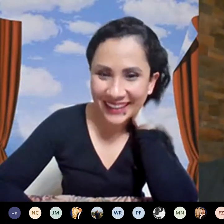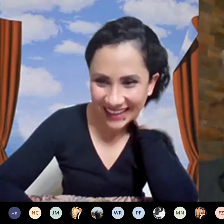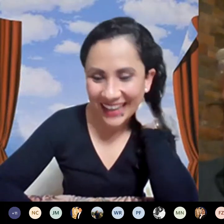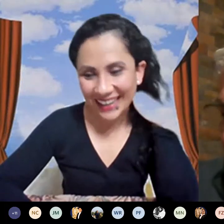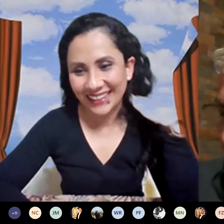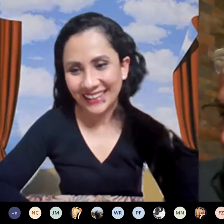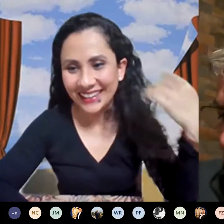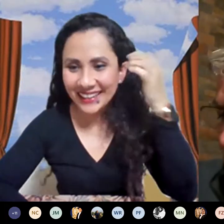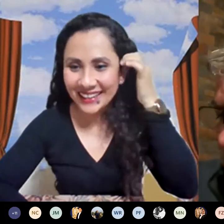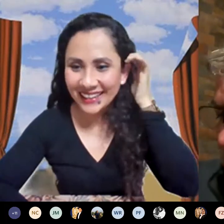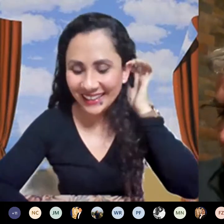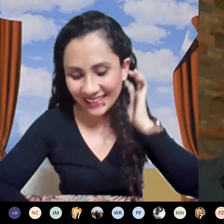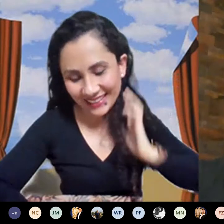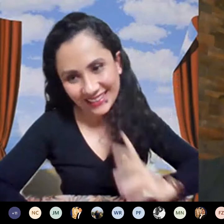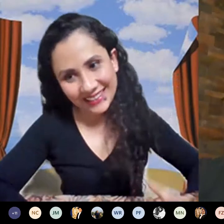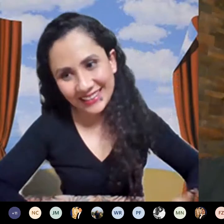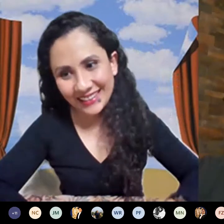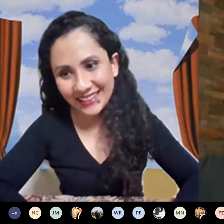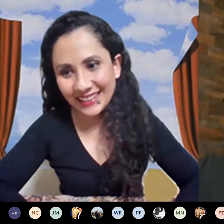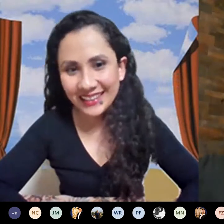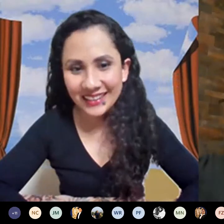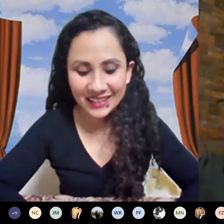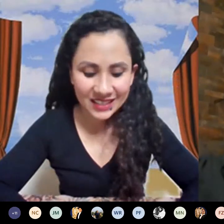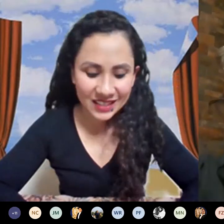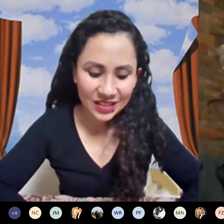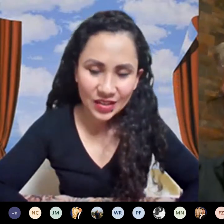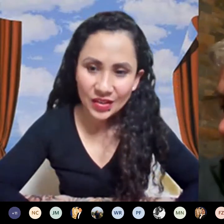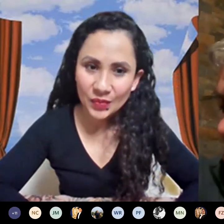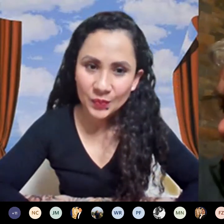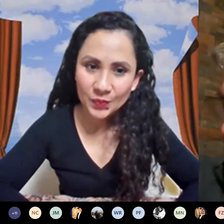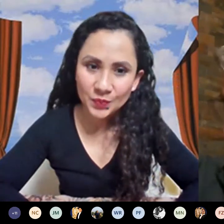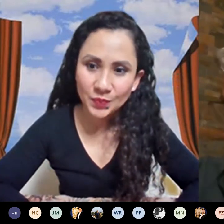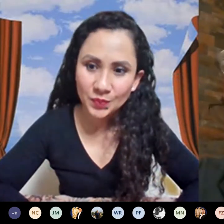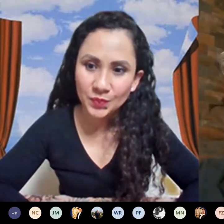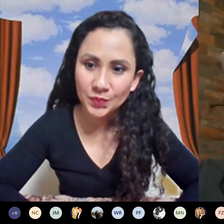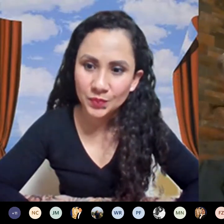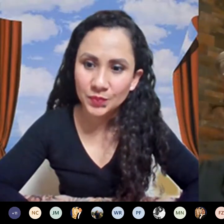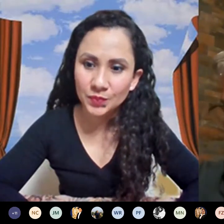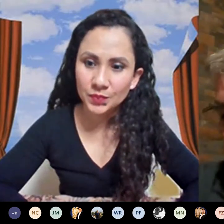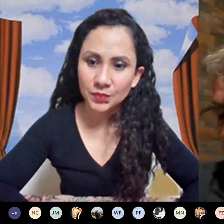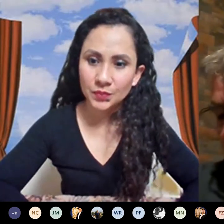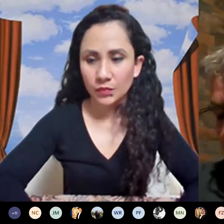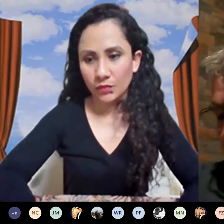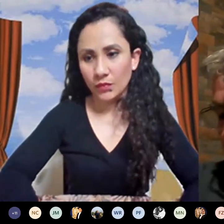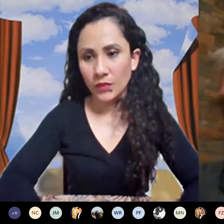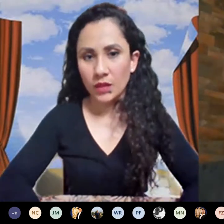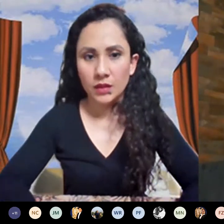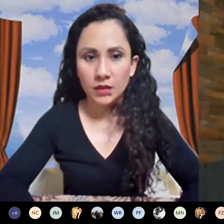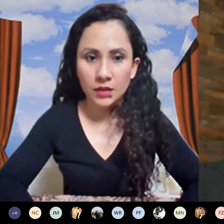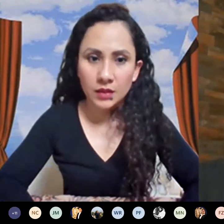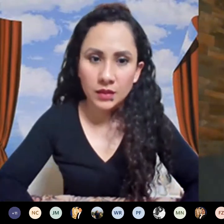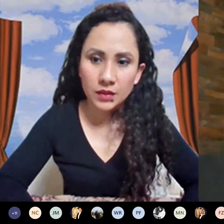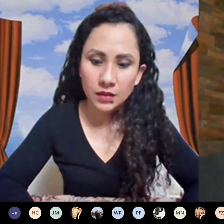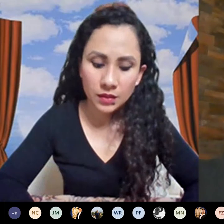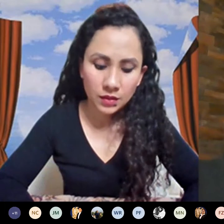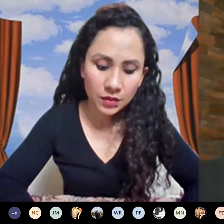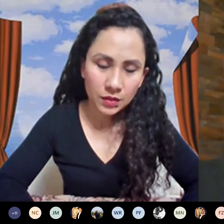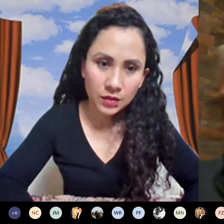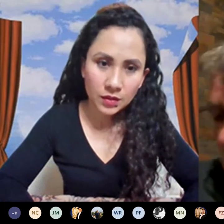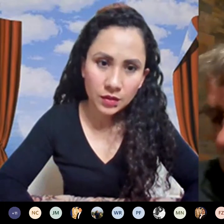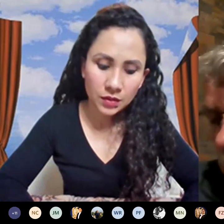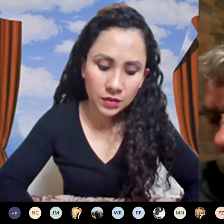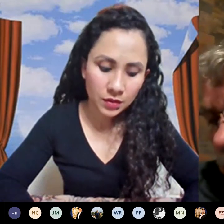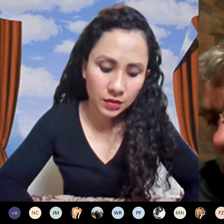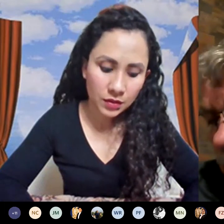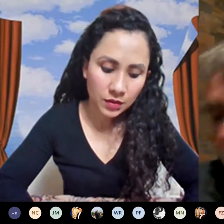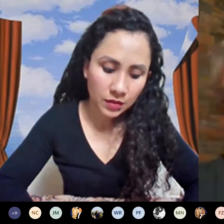vez que es este en términos de una aplicación y más bien una curiosidad mía que se tiene conocimiento